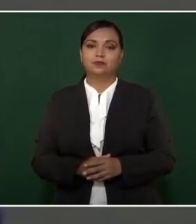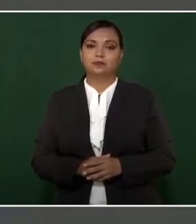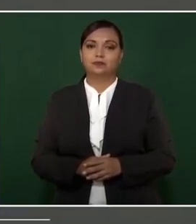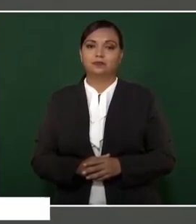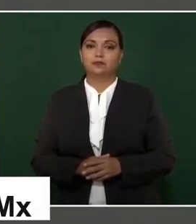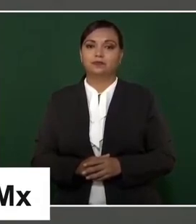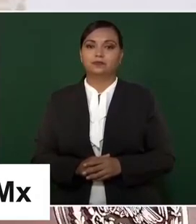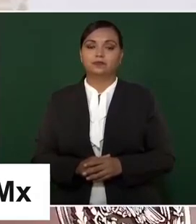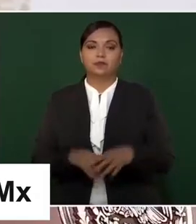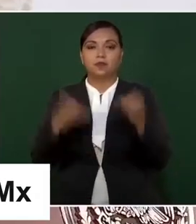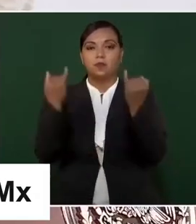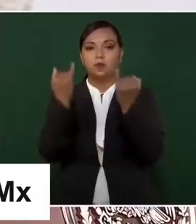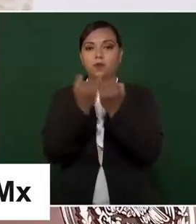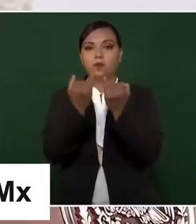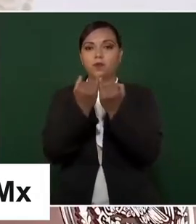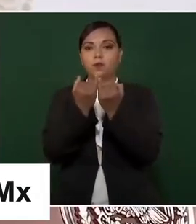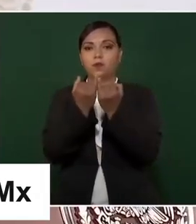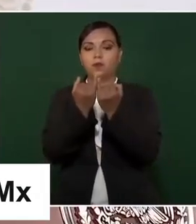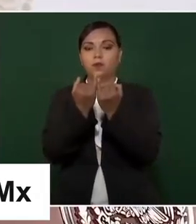mismos